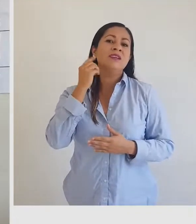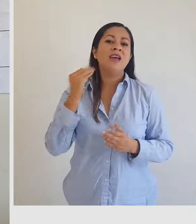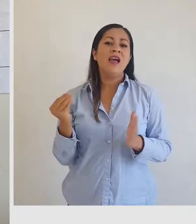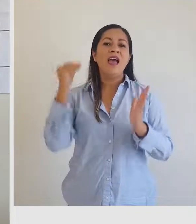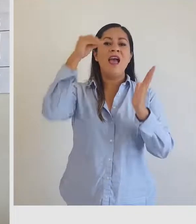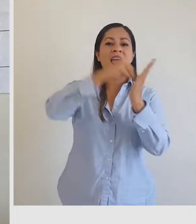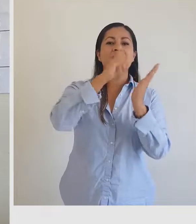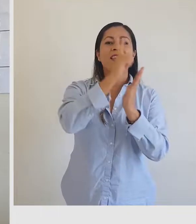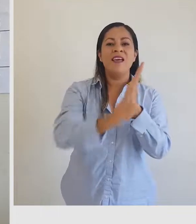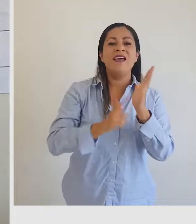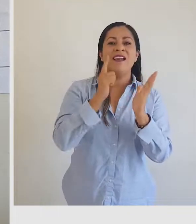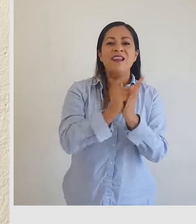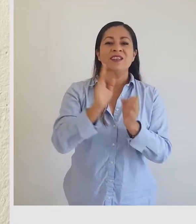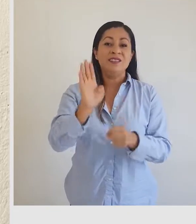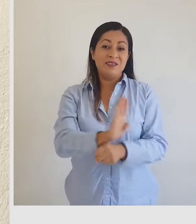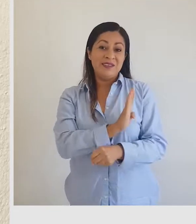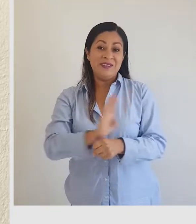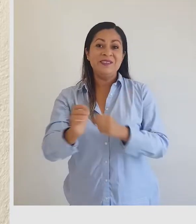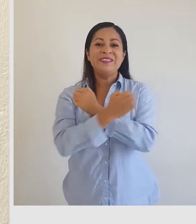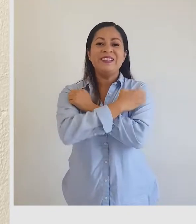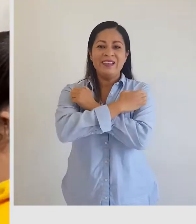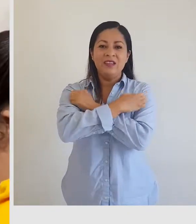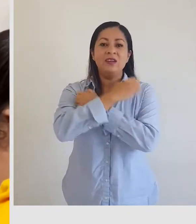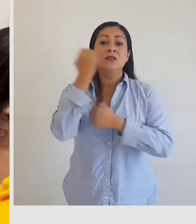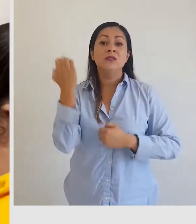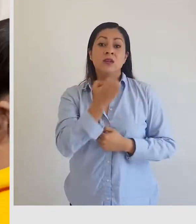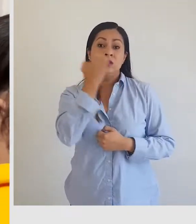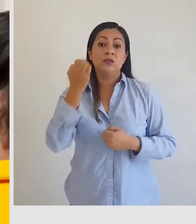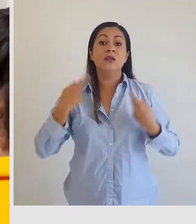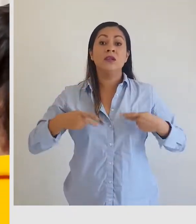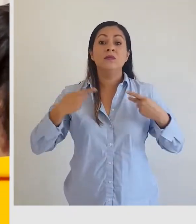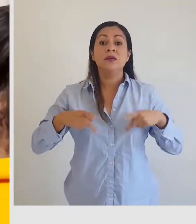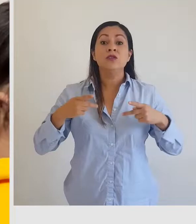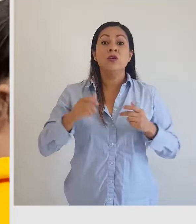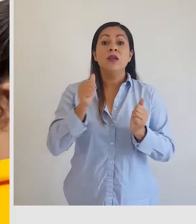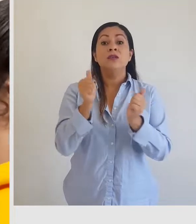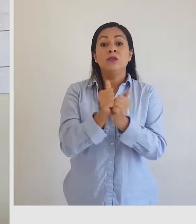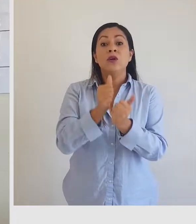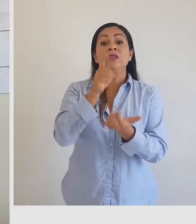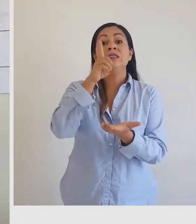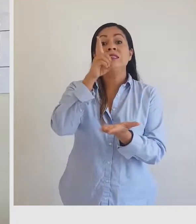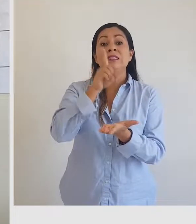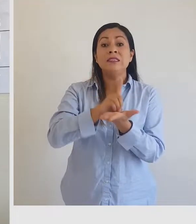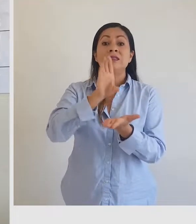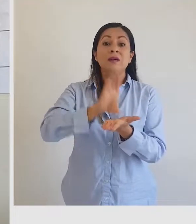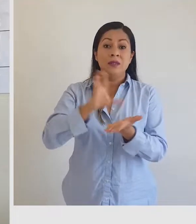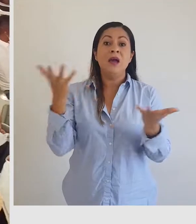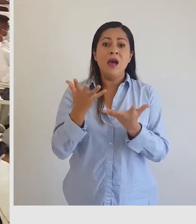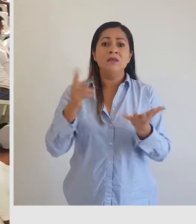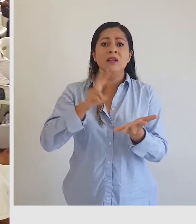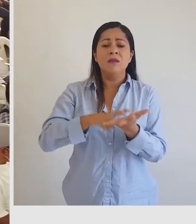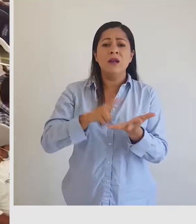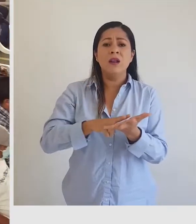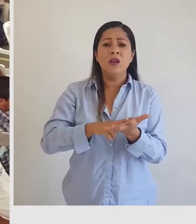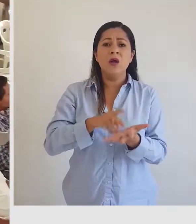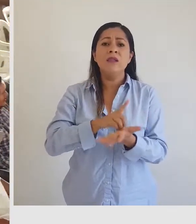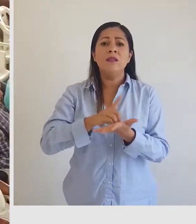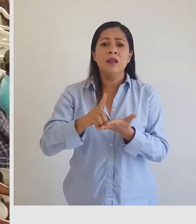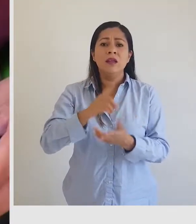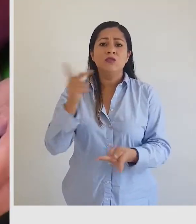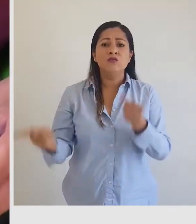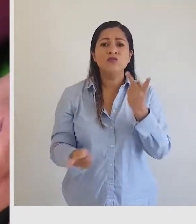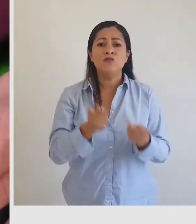que beneficien la educación escolar de las personas con alguna discapacidad. Hagamos valer el derecho a una consulta.